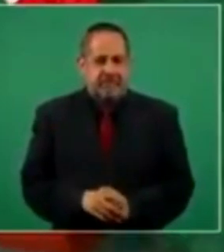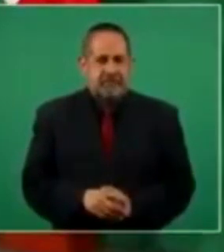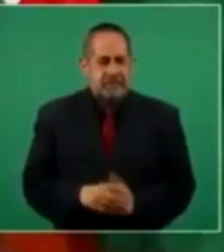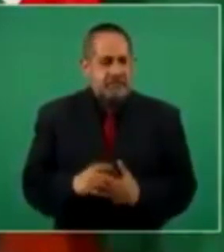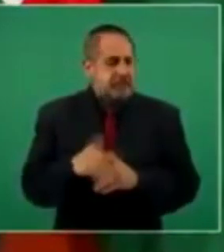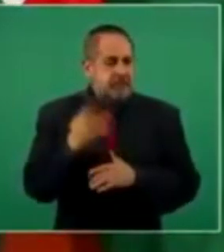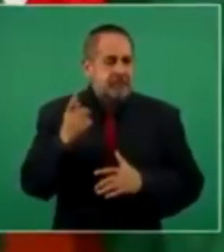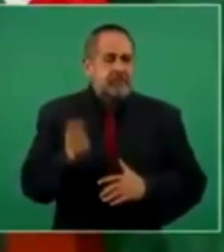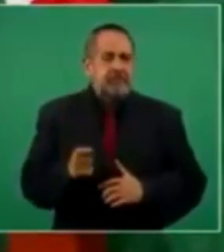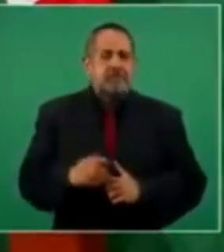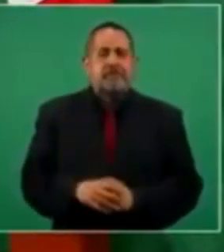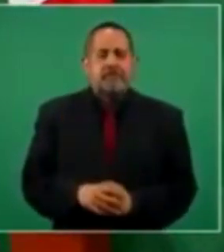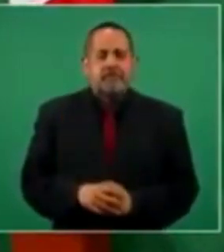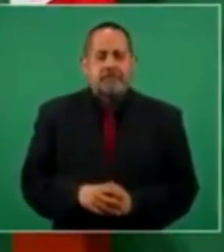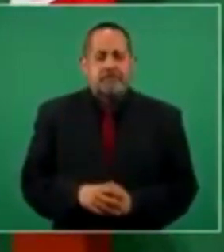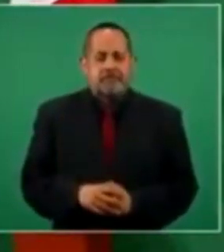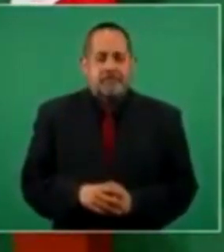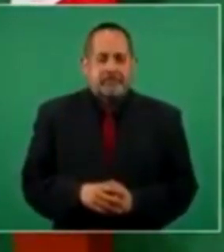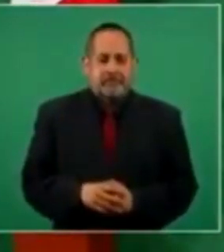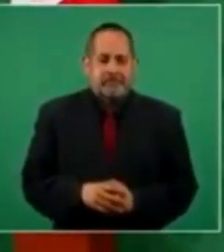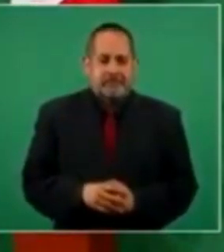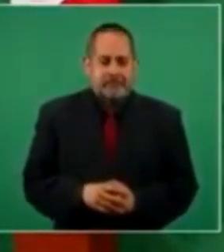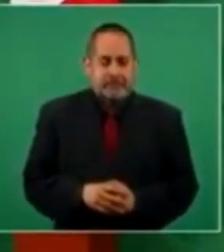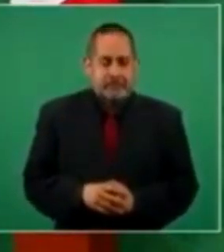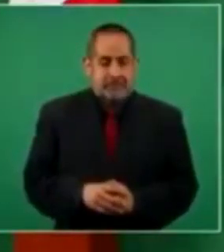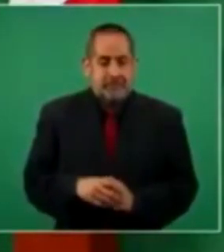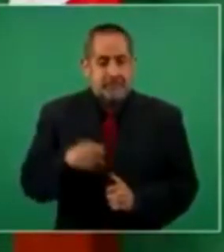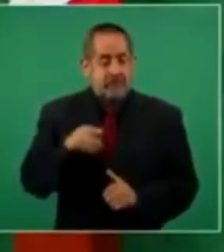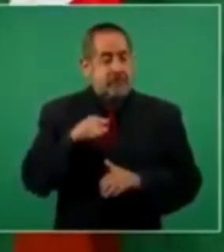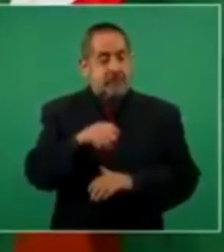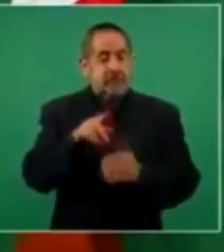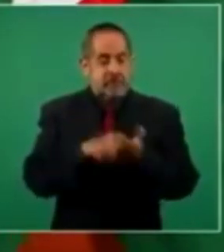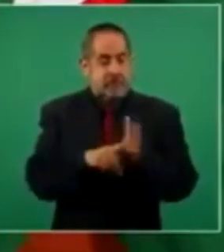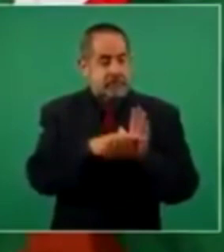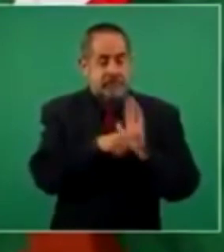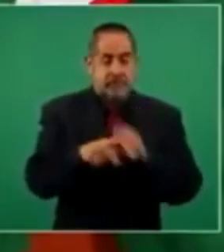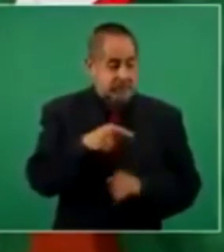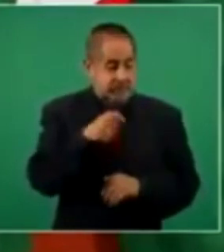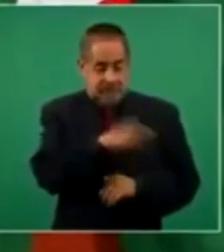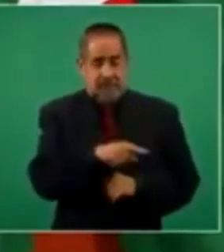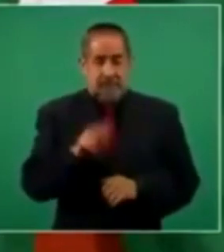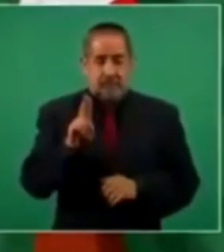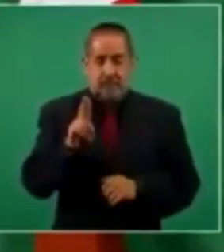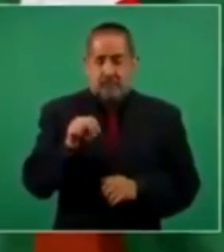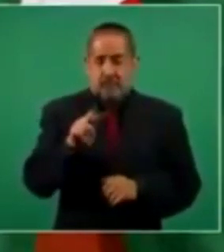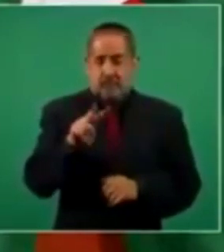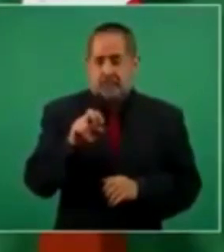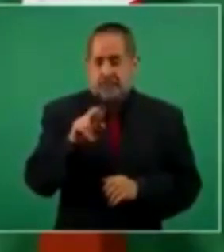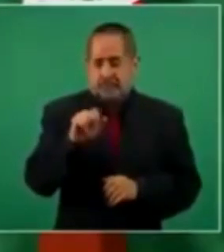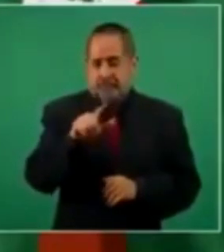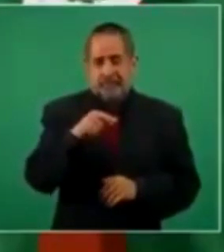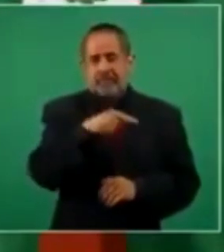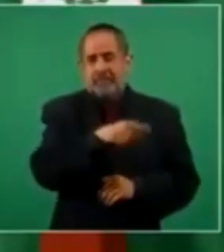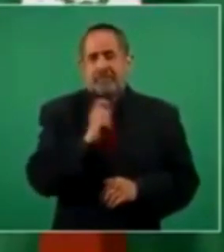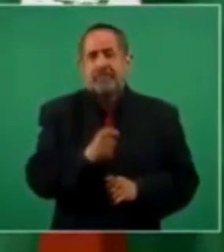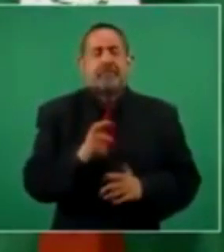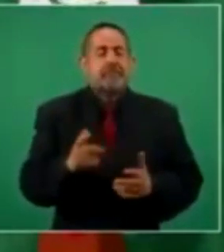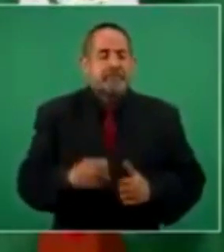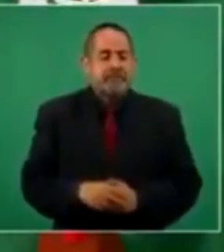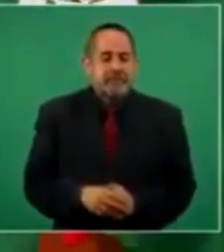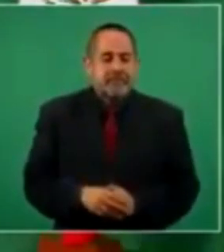porque el asunto con Lo Universal es que ya